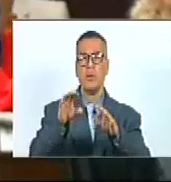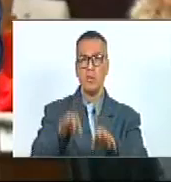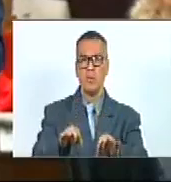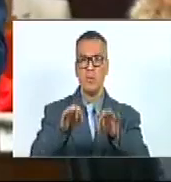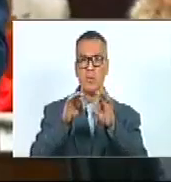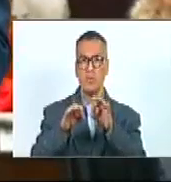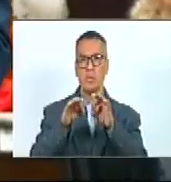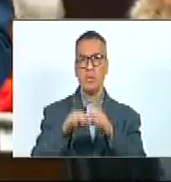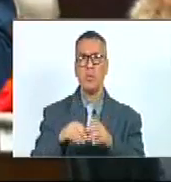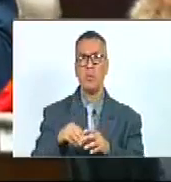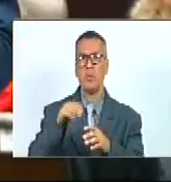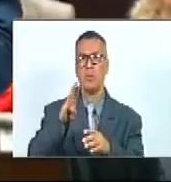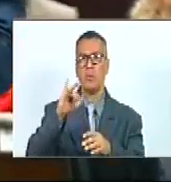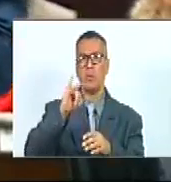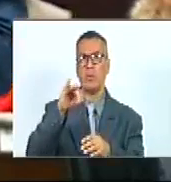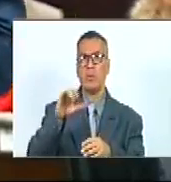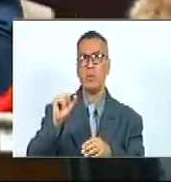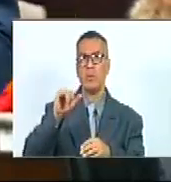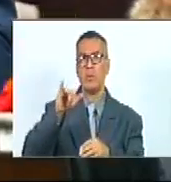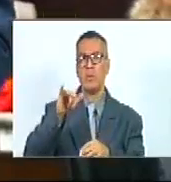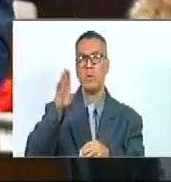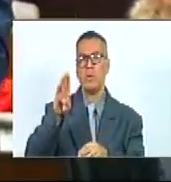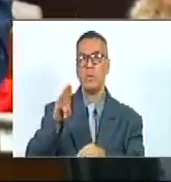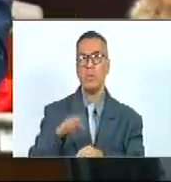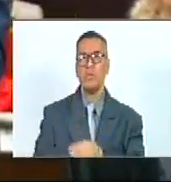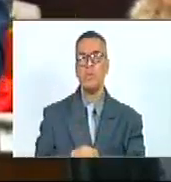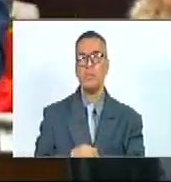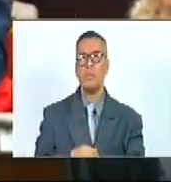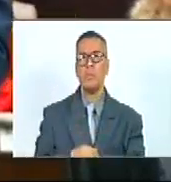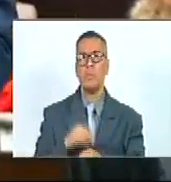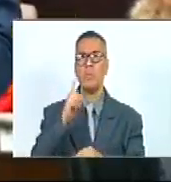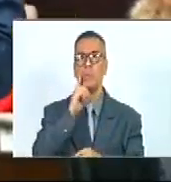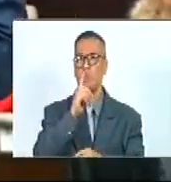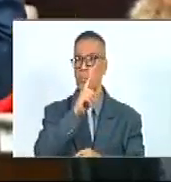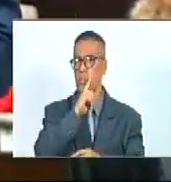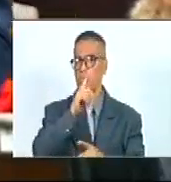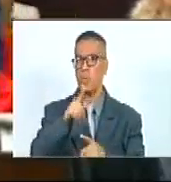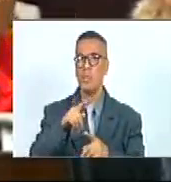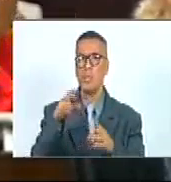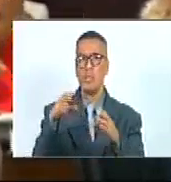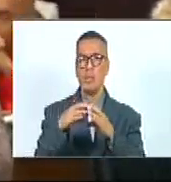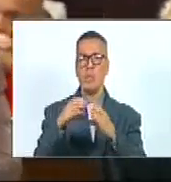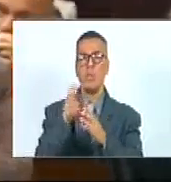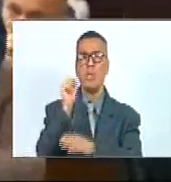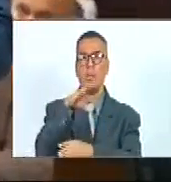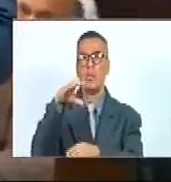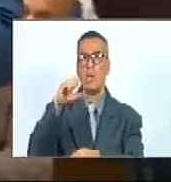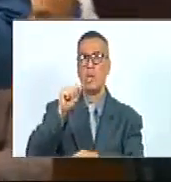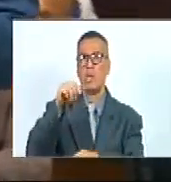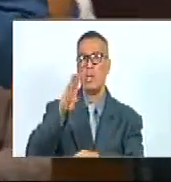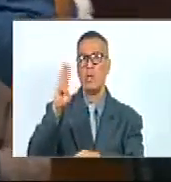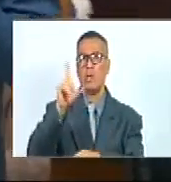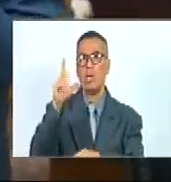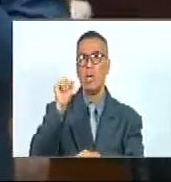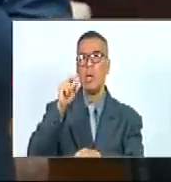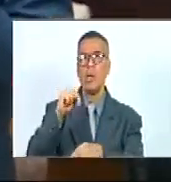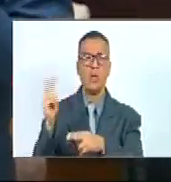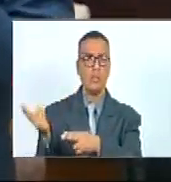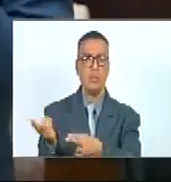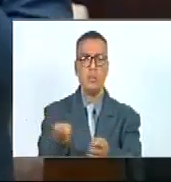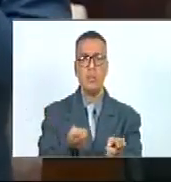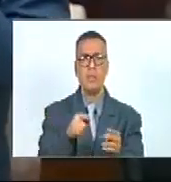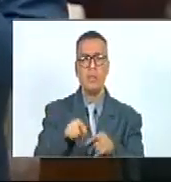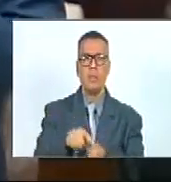del Millic Magilix llámese Parlamento de Azerbaiyán y fue invitado